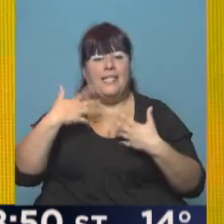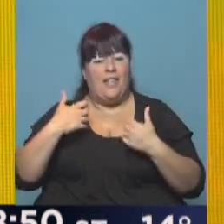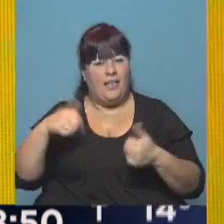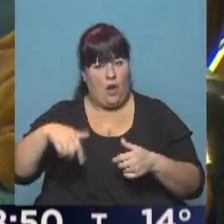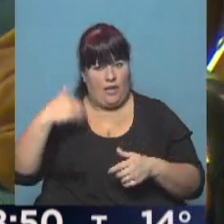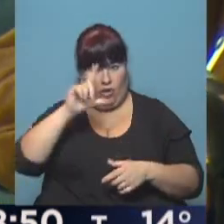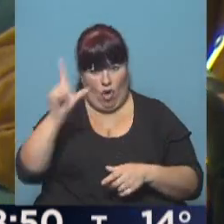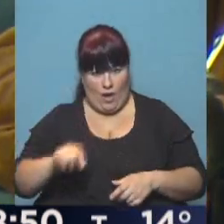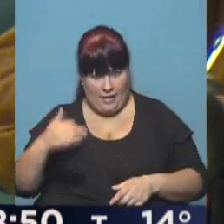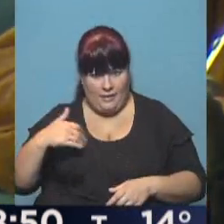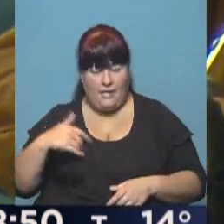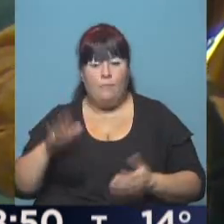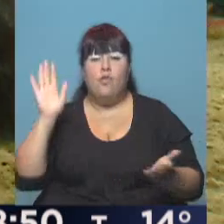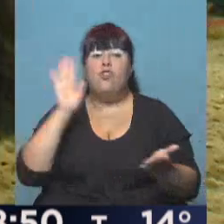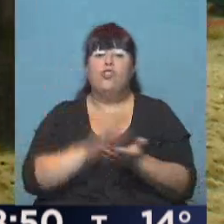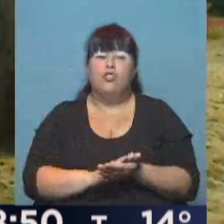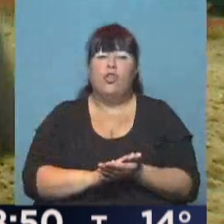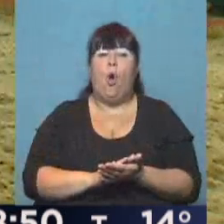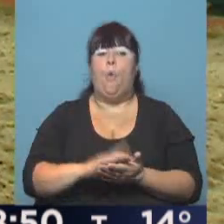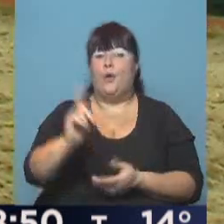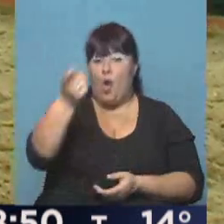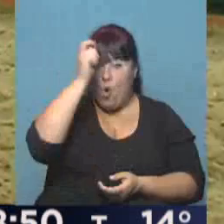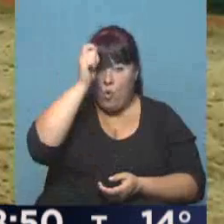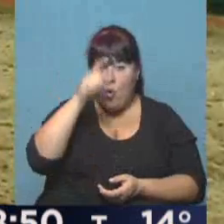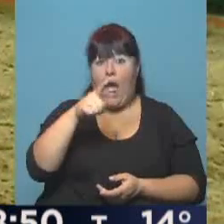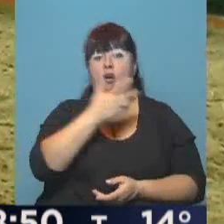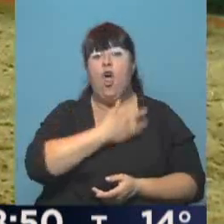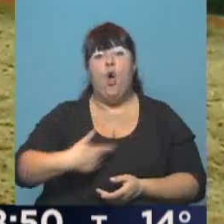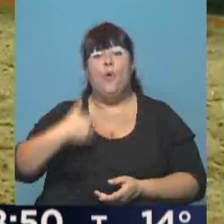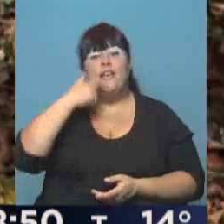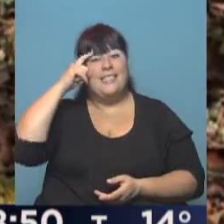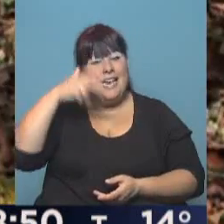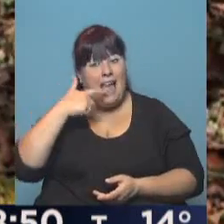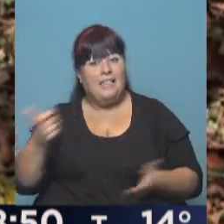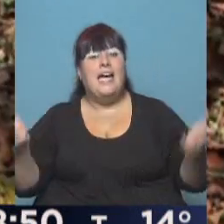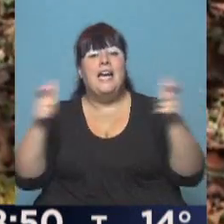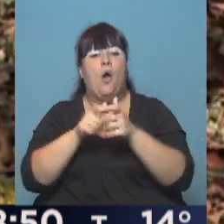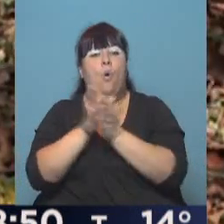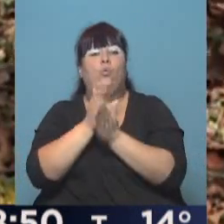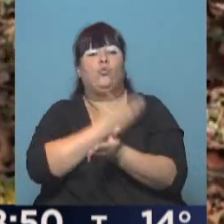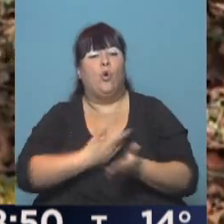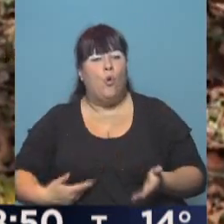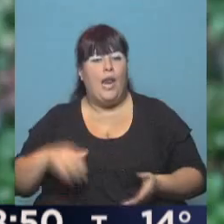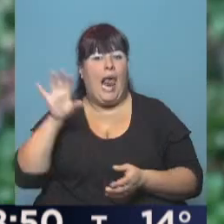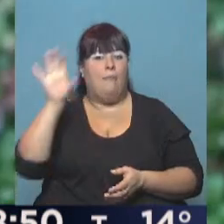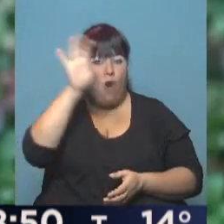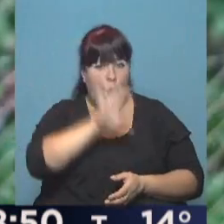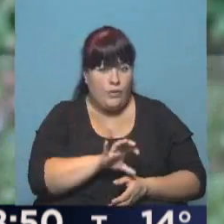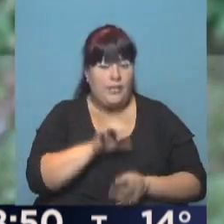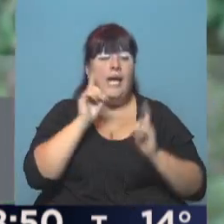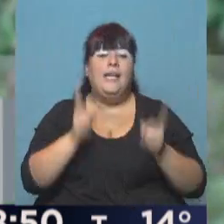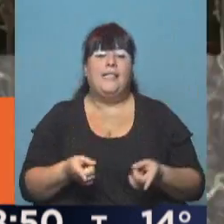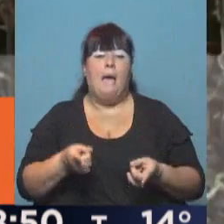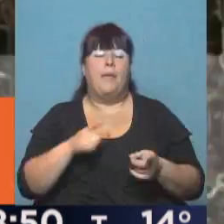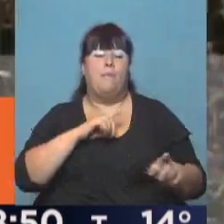el país. En el ámbito de la rural, autoridades del SENASA se reunieron con autoridades provinciales y